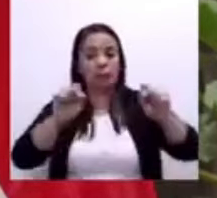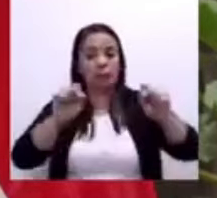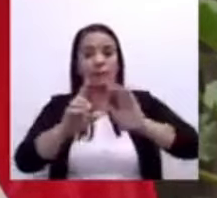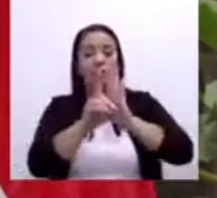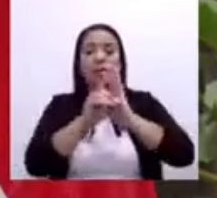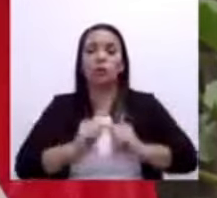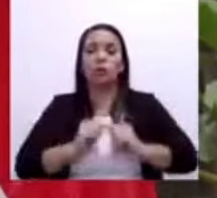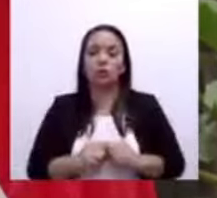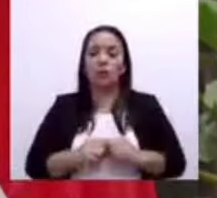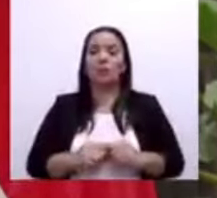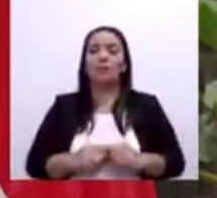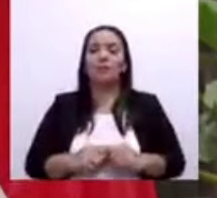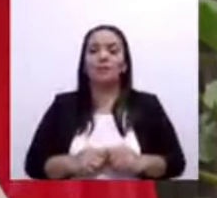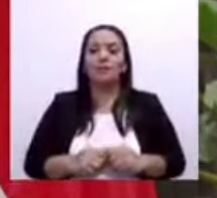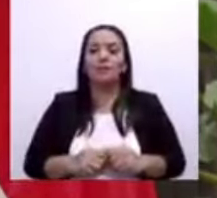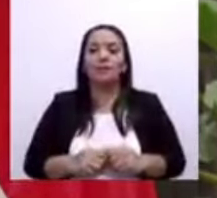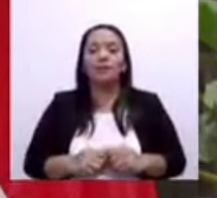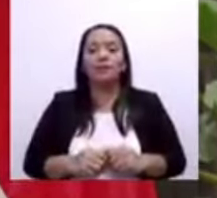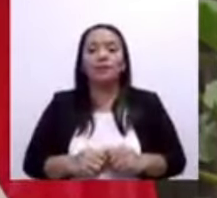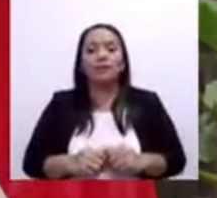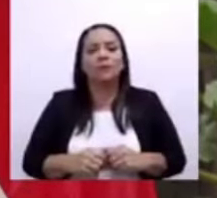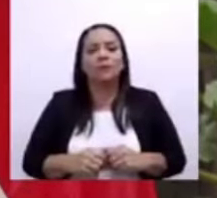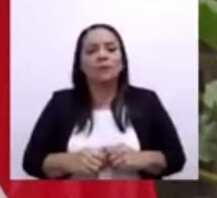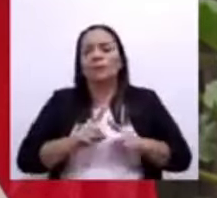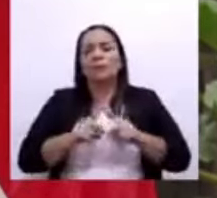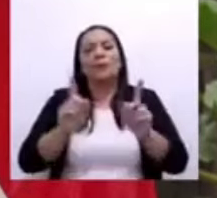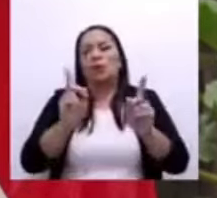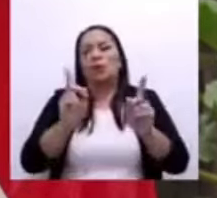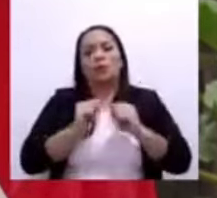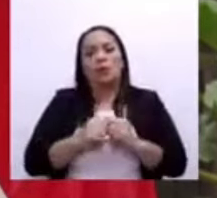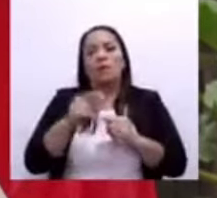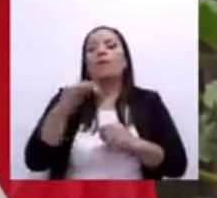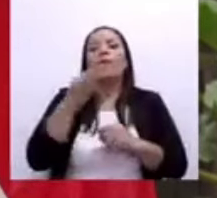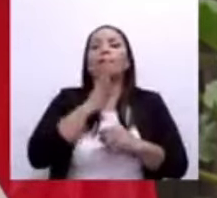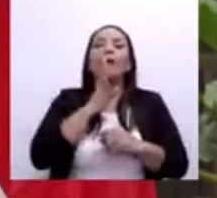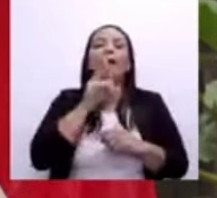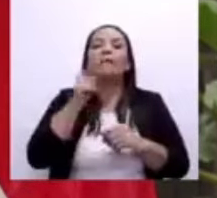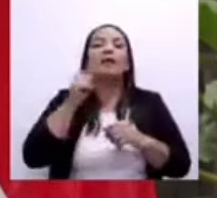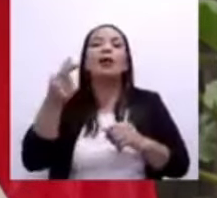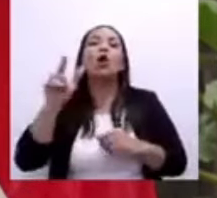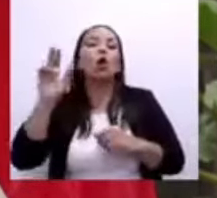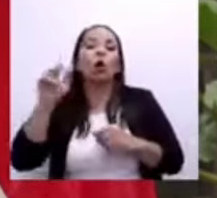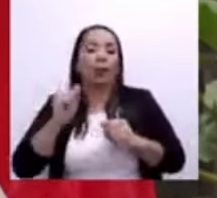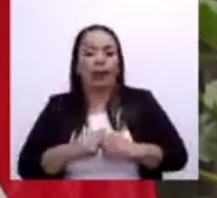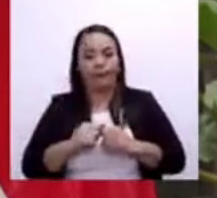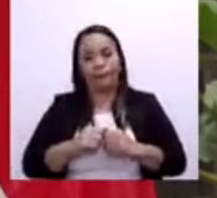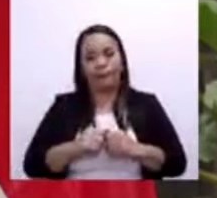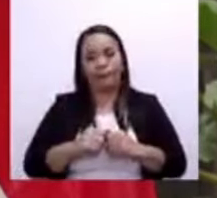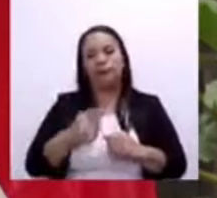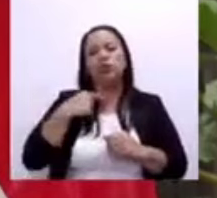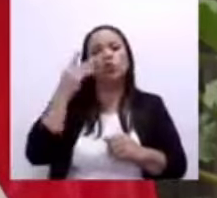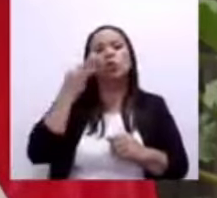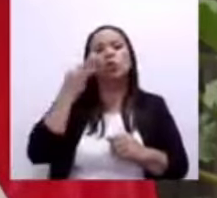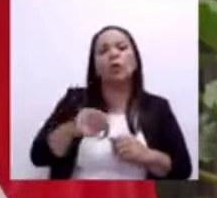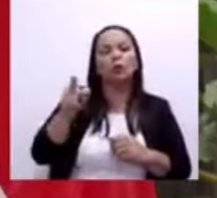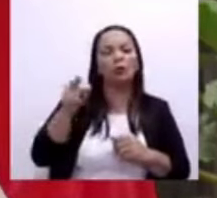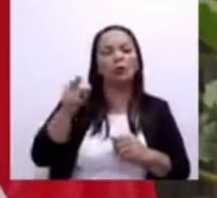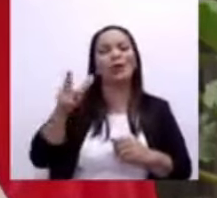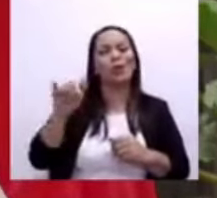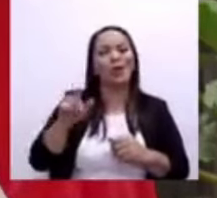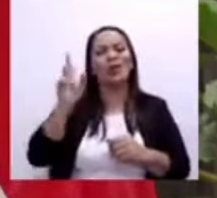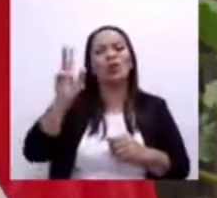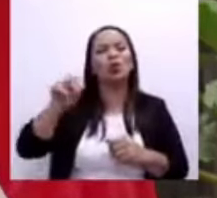no con este tipo de blandenguería. Yo no creo, doña Gloria, que usted deba ser siquiera miembro